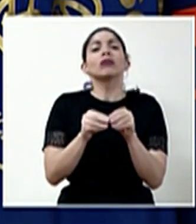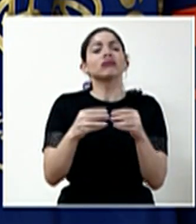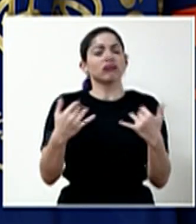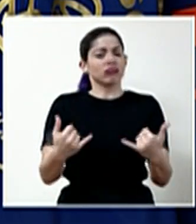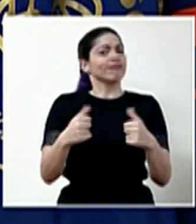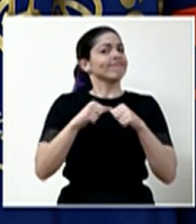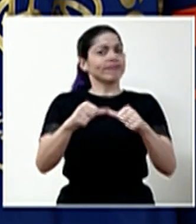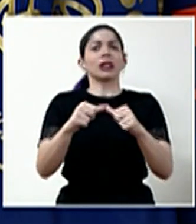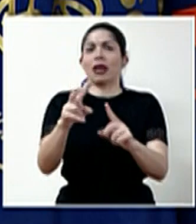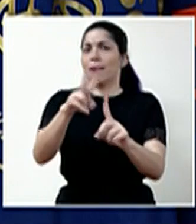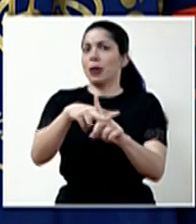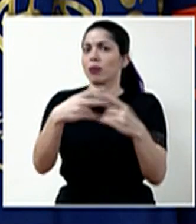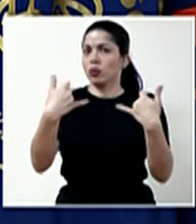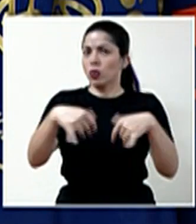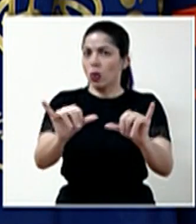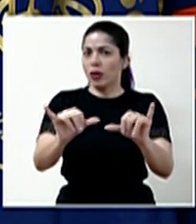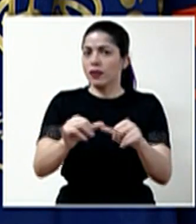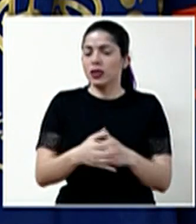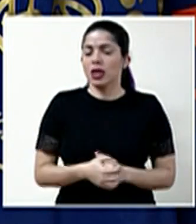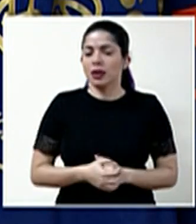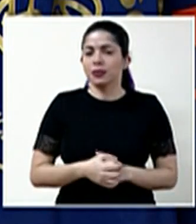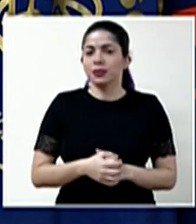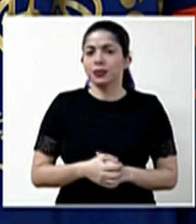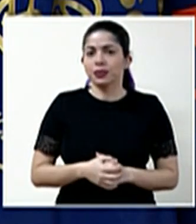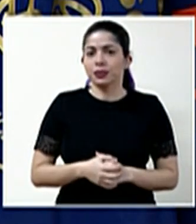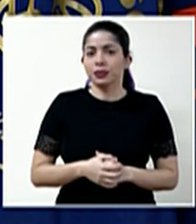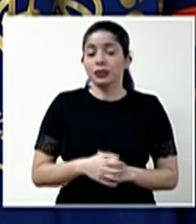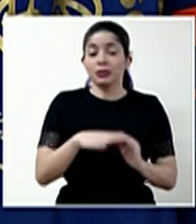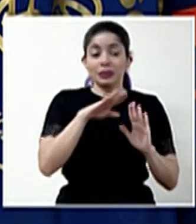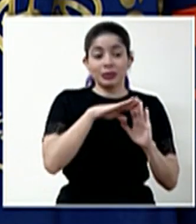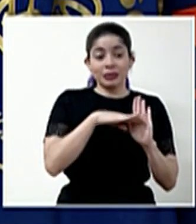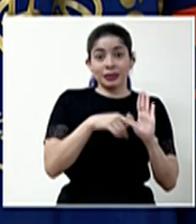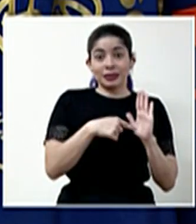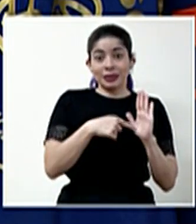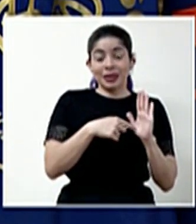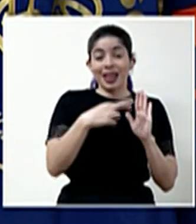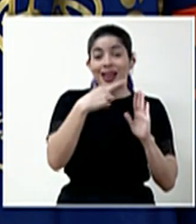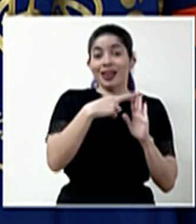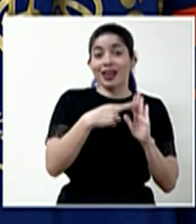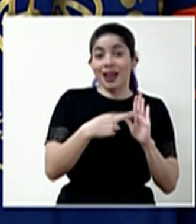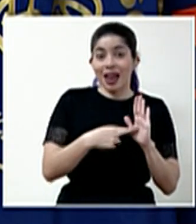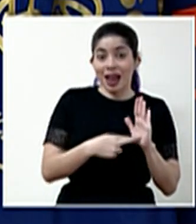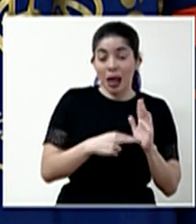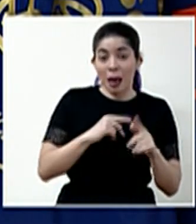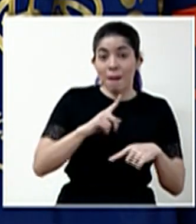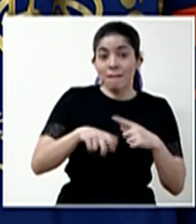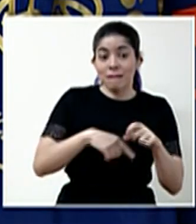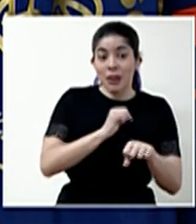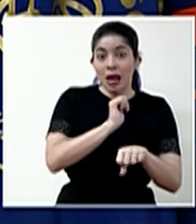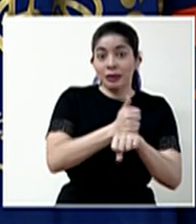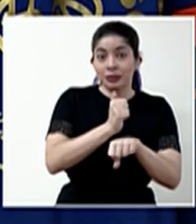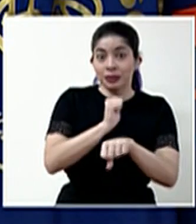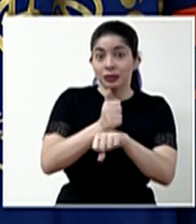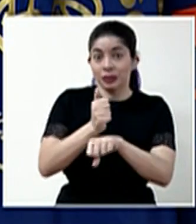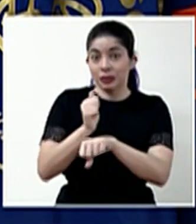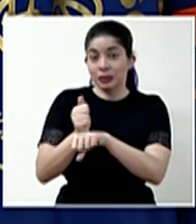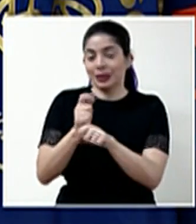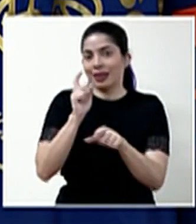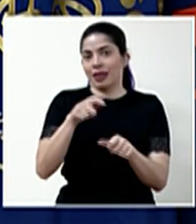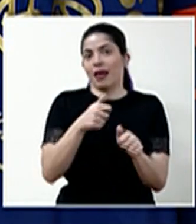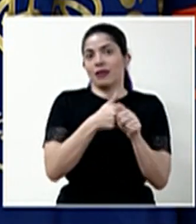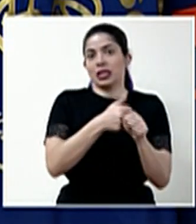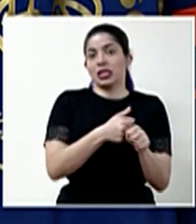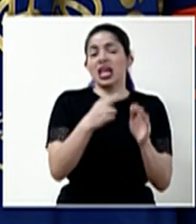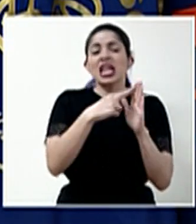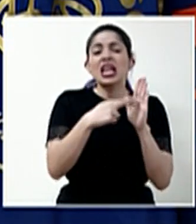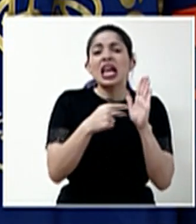vigente. Y seguir los lineamientos y las reglas que se van estableciendo precisamente para